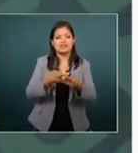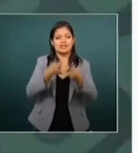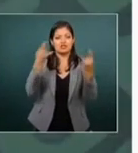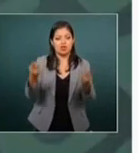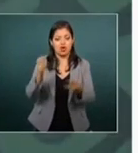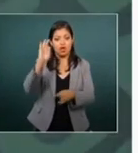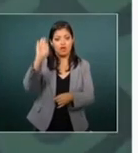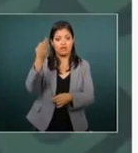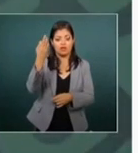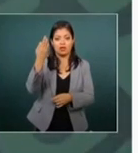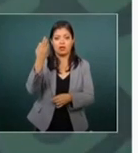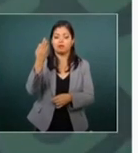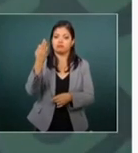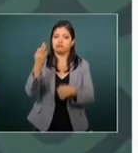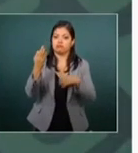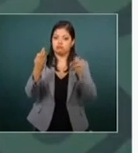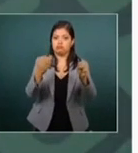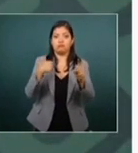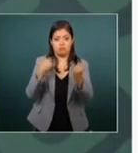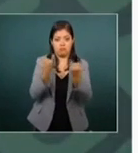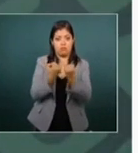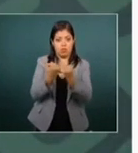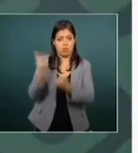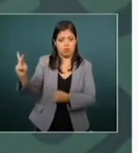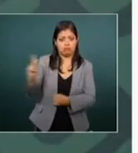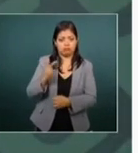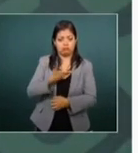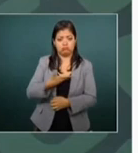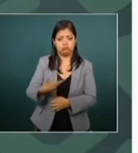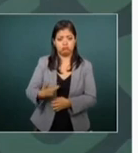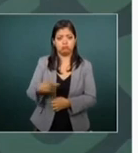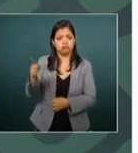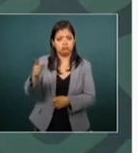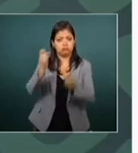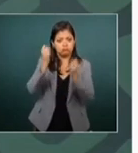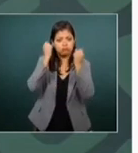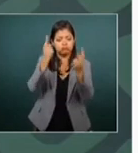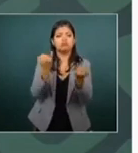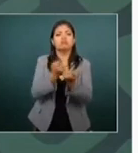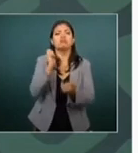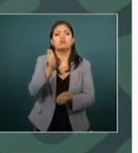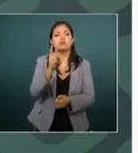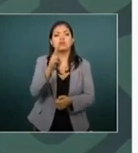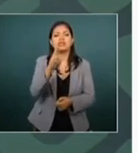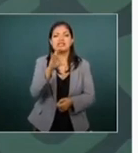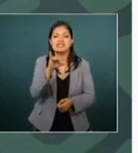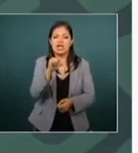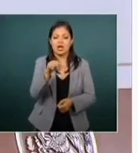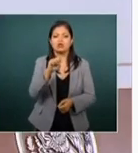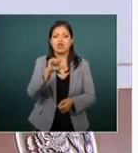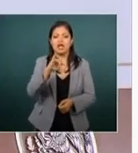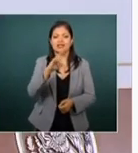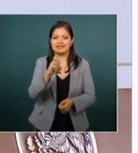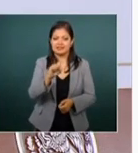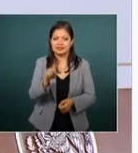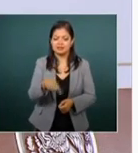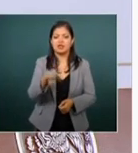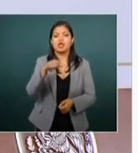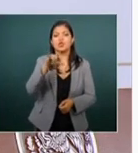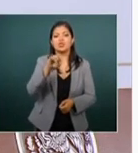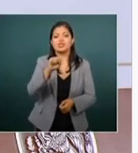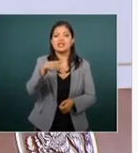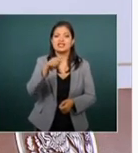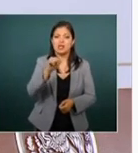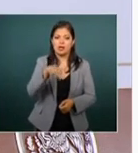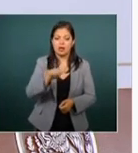no me deja otra opción. Sé que usted, igual que yo, tiene una gran admiración por personajes como Prisciliano Sánchez, Valentín Gómez Farías, Luis Quintanaro,